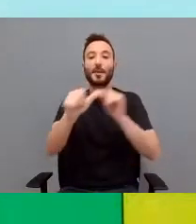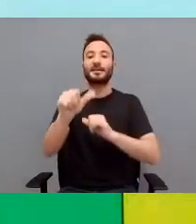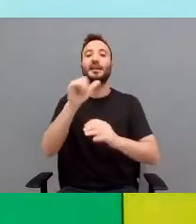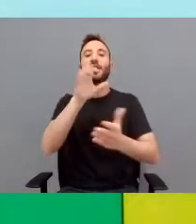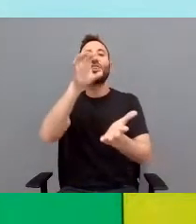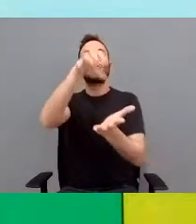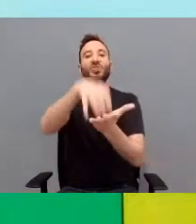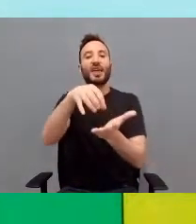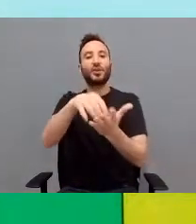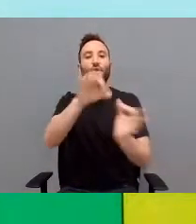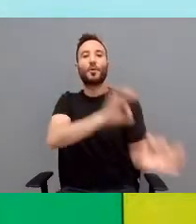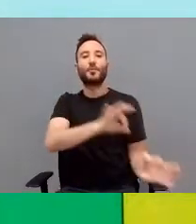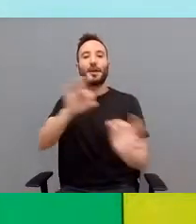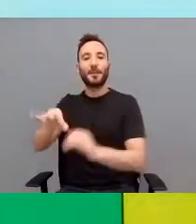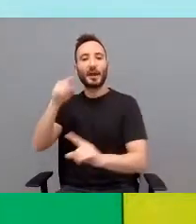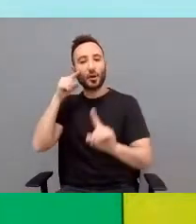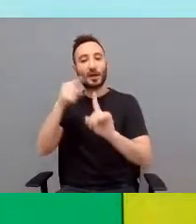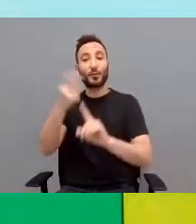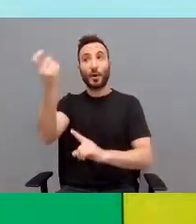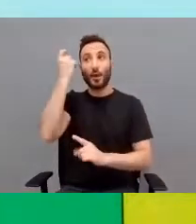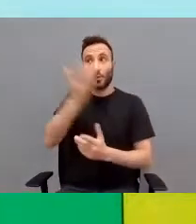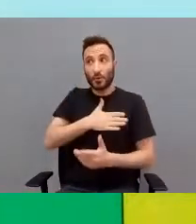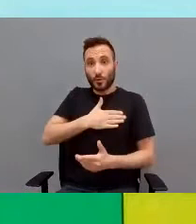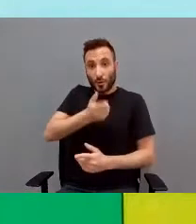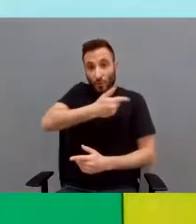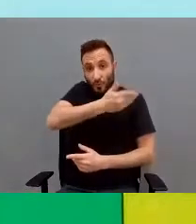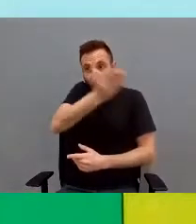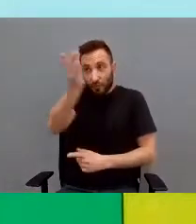para que conozcan la diversidad de nuestro alumnado.